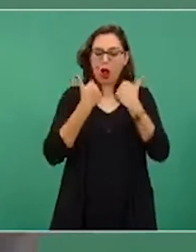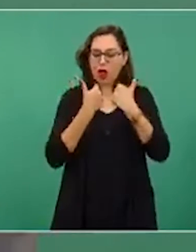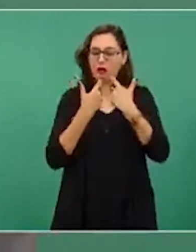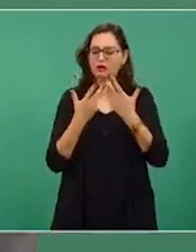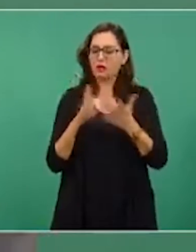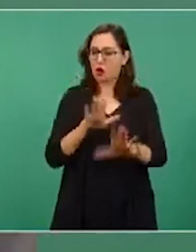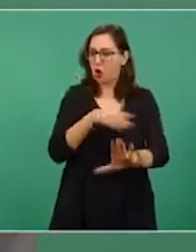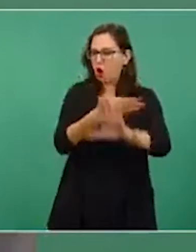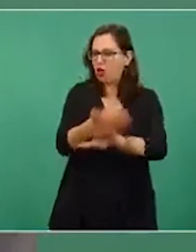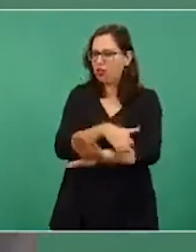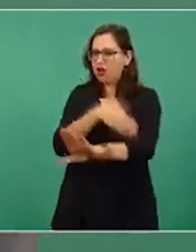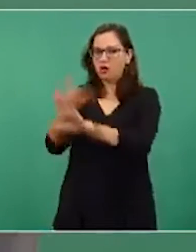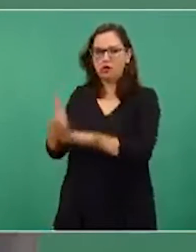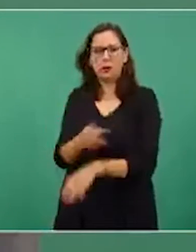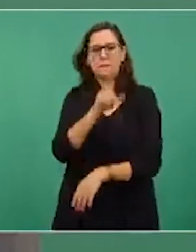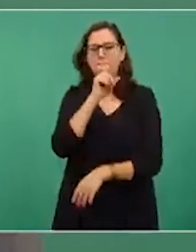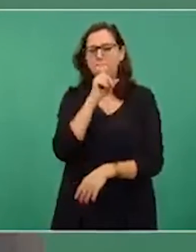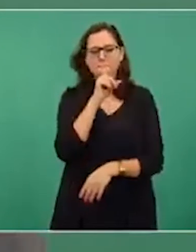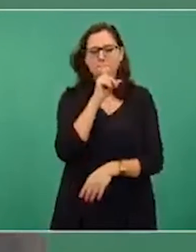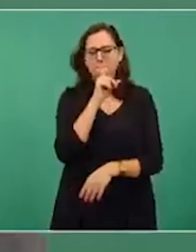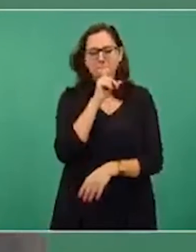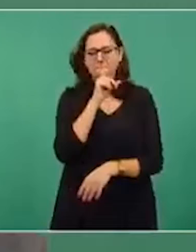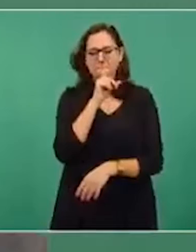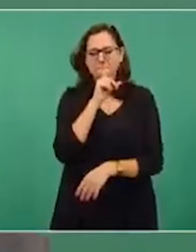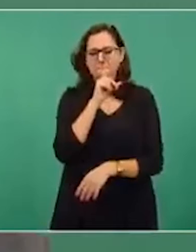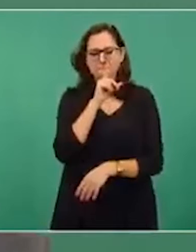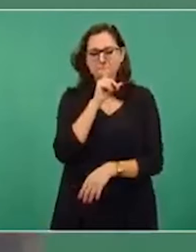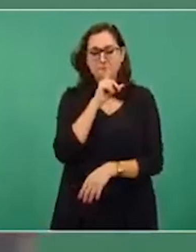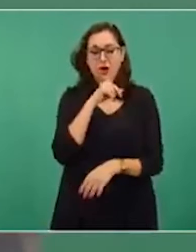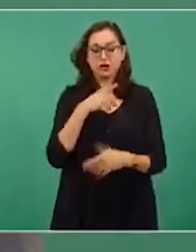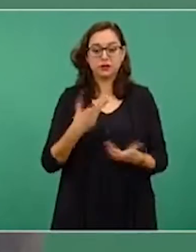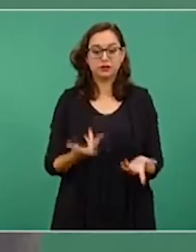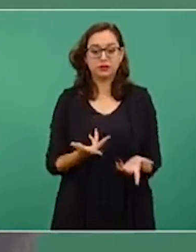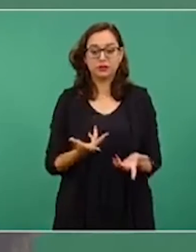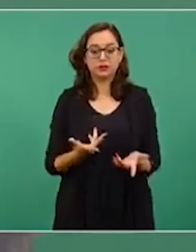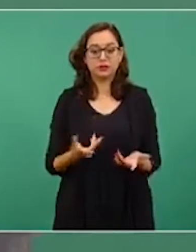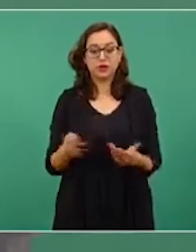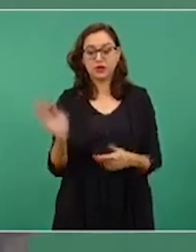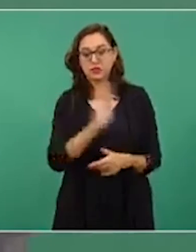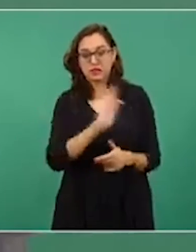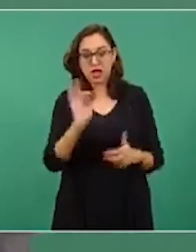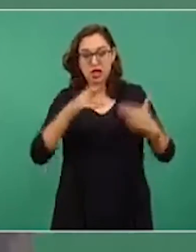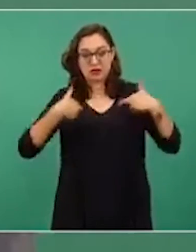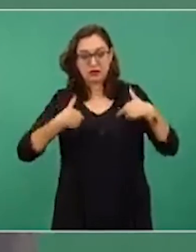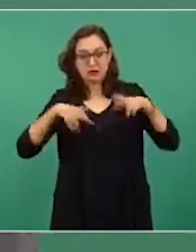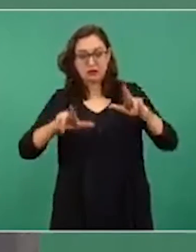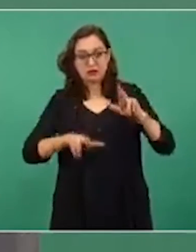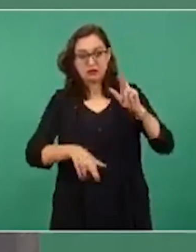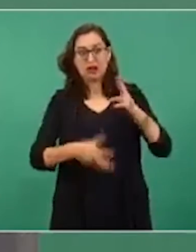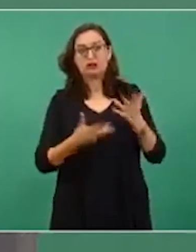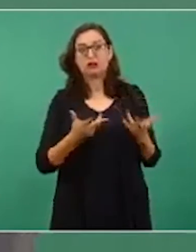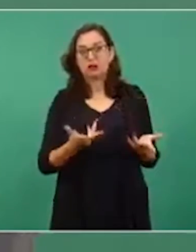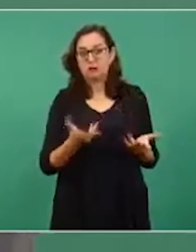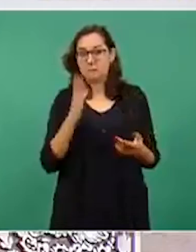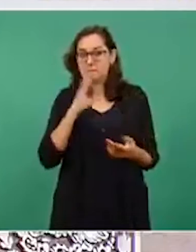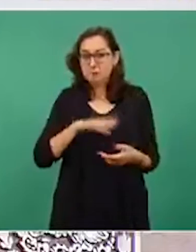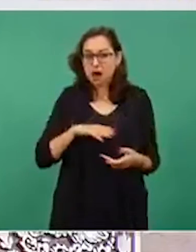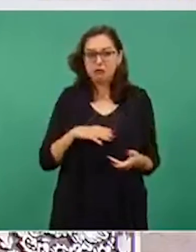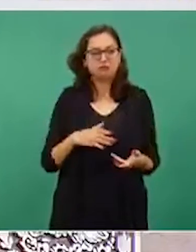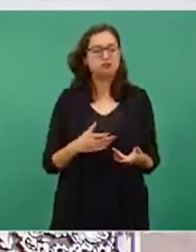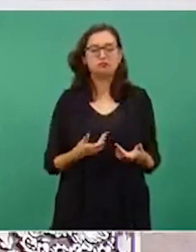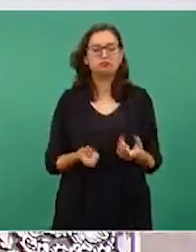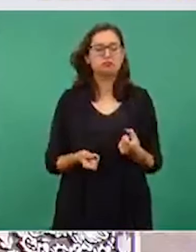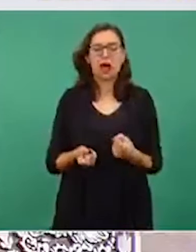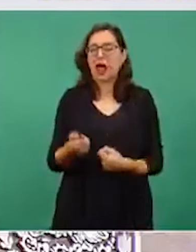de cónsules, son pocas las denuncias